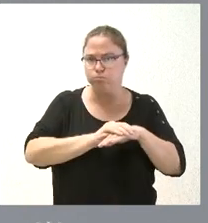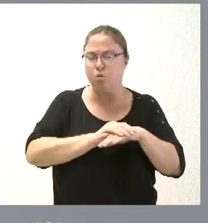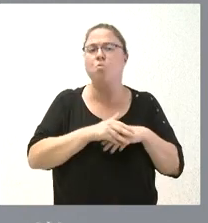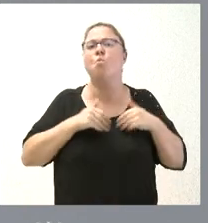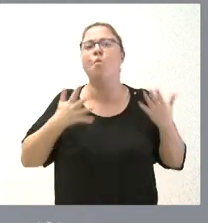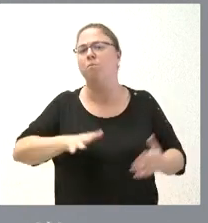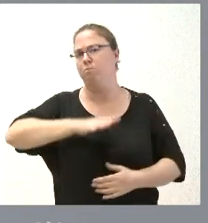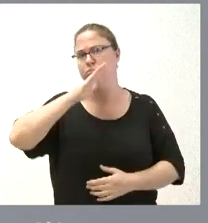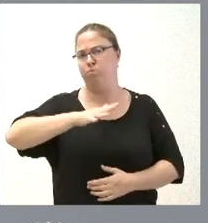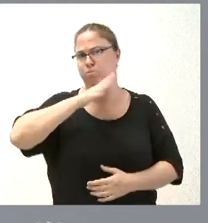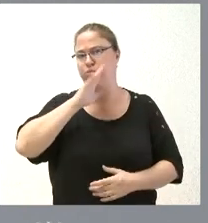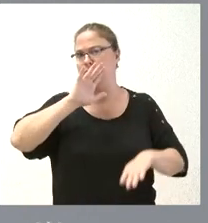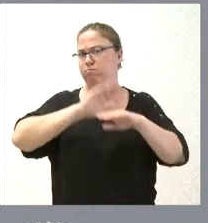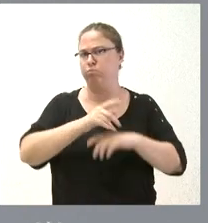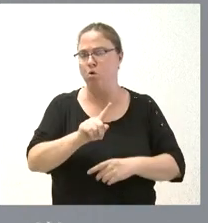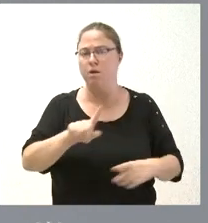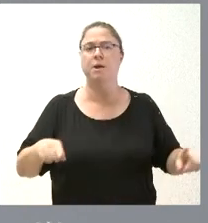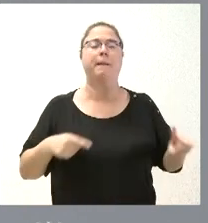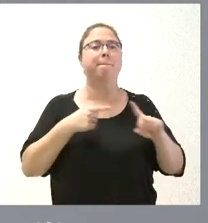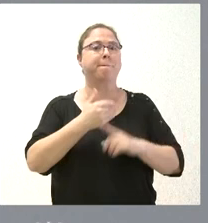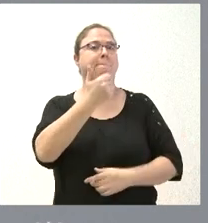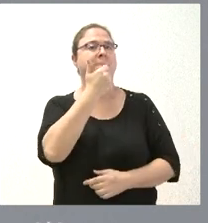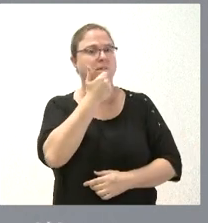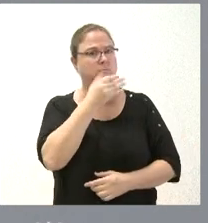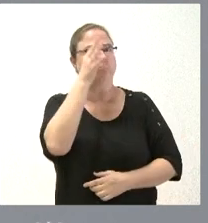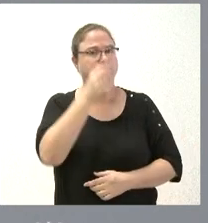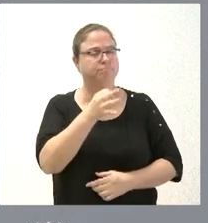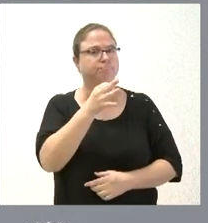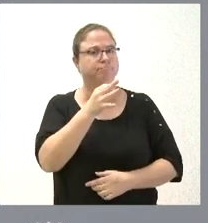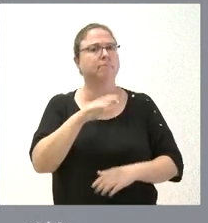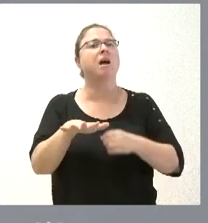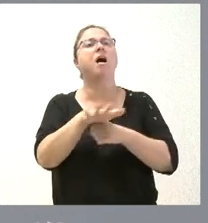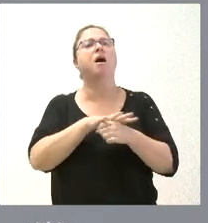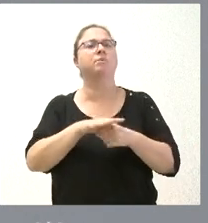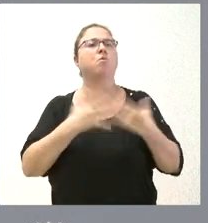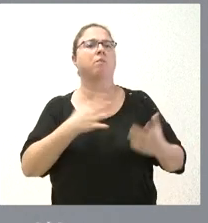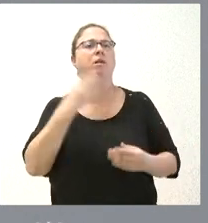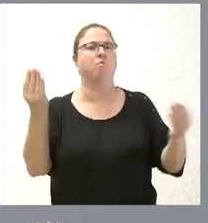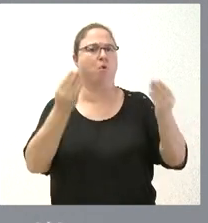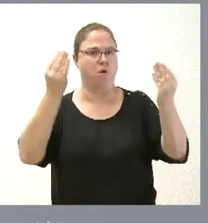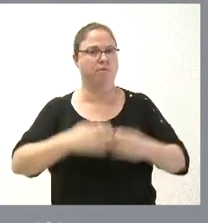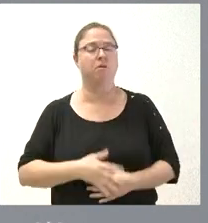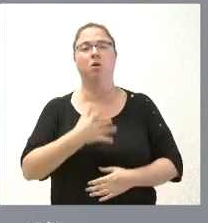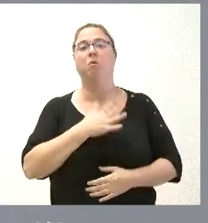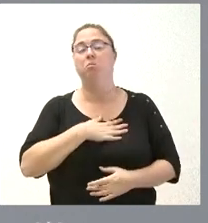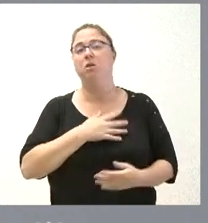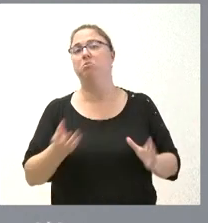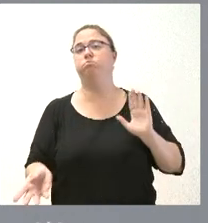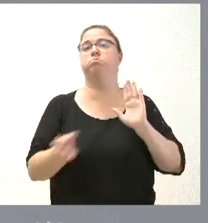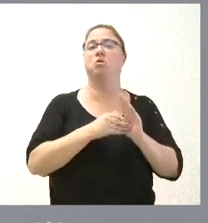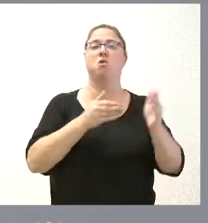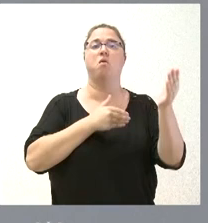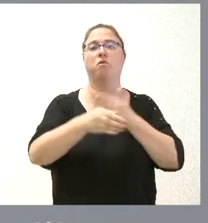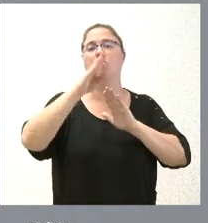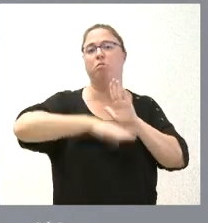¿cuáles son las causas por las que no se corresponden? Y, si se corresponden, ¿en qué ámbitos podemos mejorar? ¿Podemos implementar en el futuro nuevos